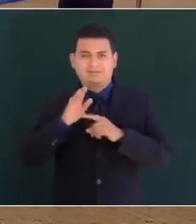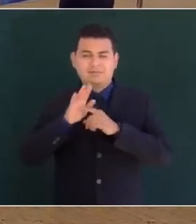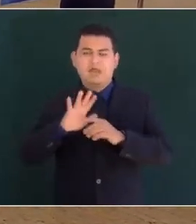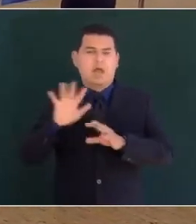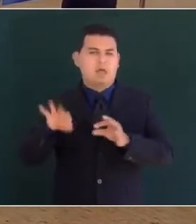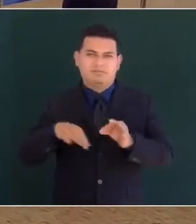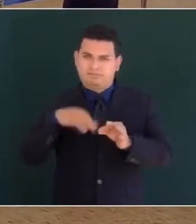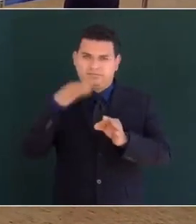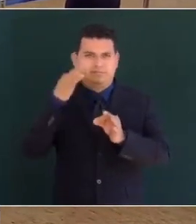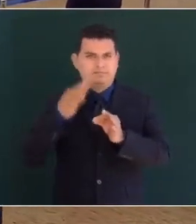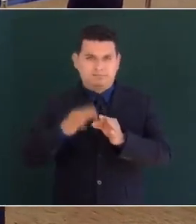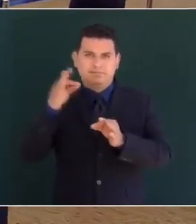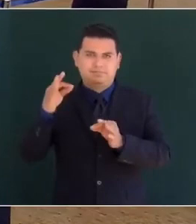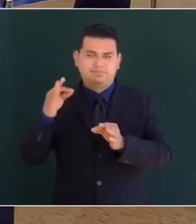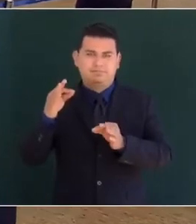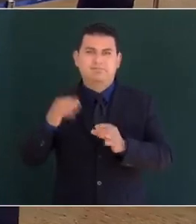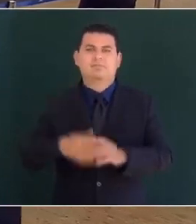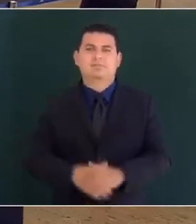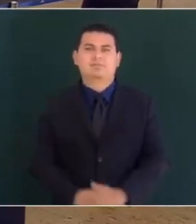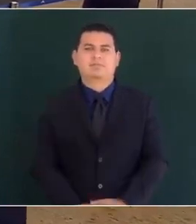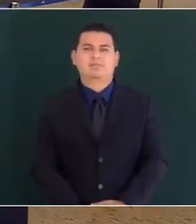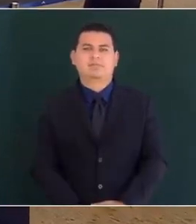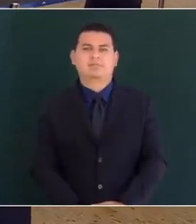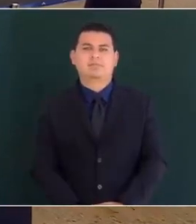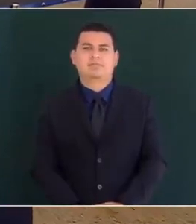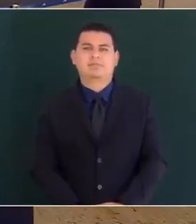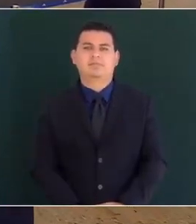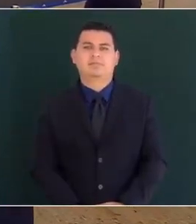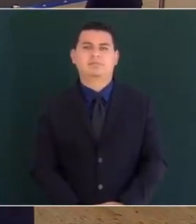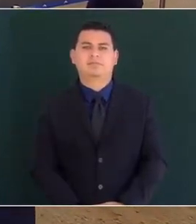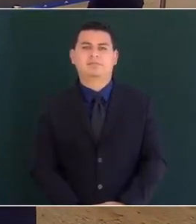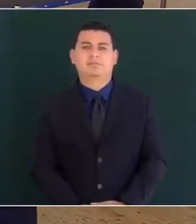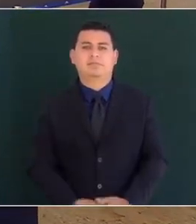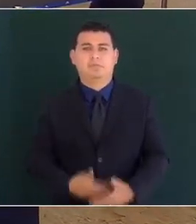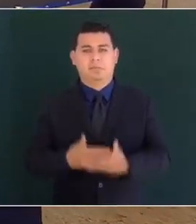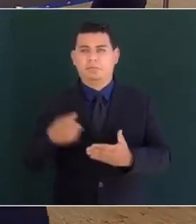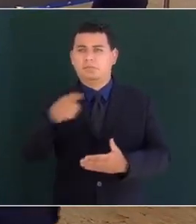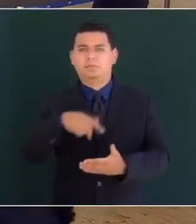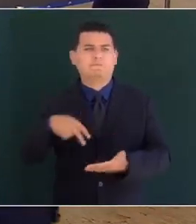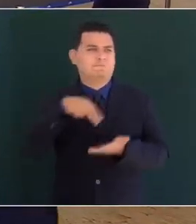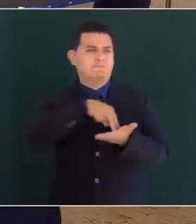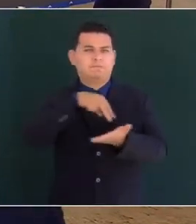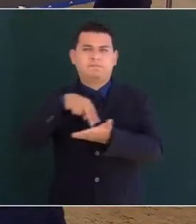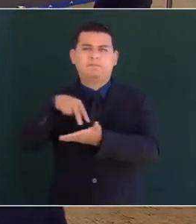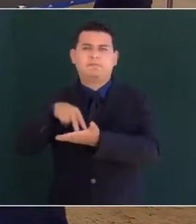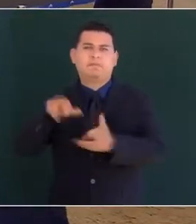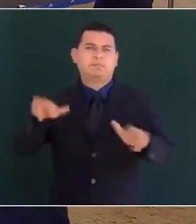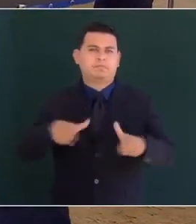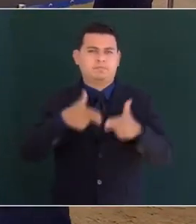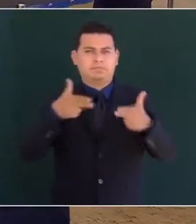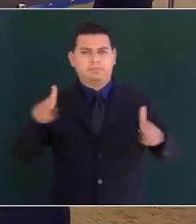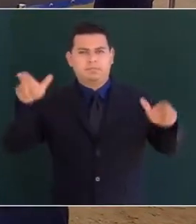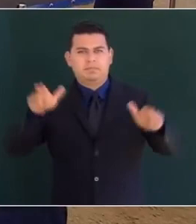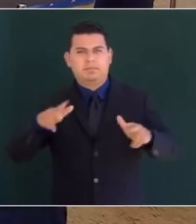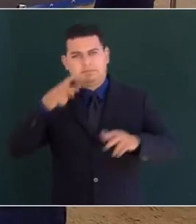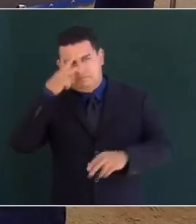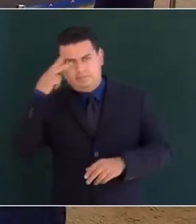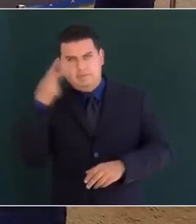aplausos mexicanos se les invita a permanecer de pie para entonar nuestro himno nacional